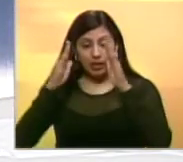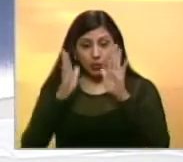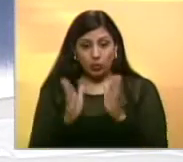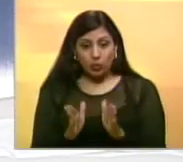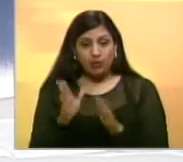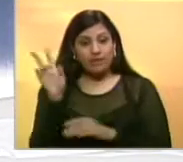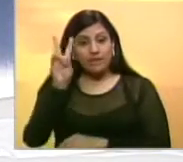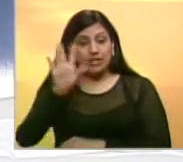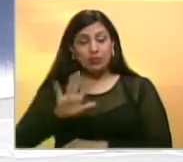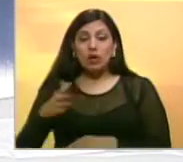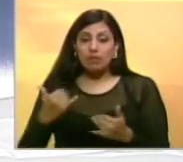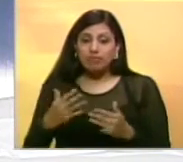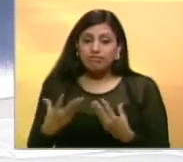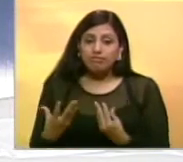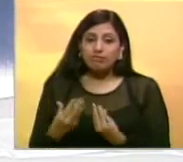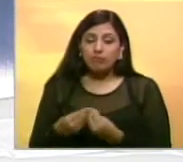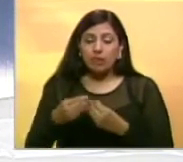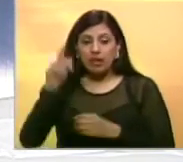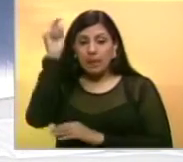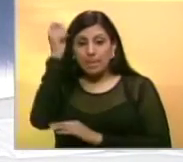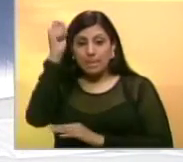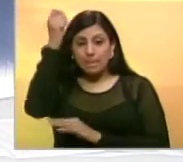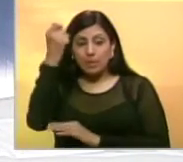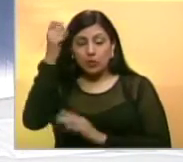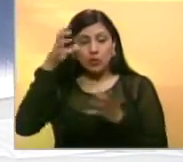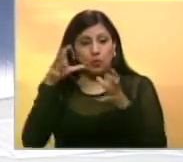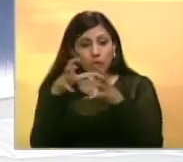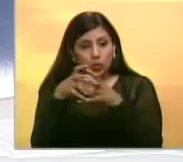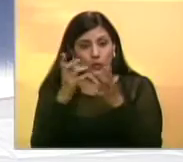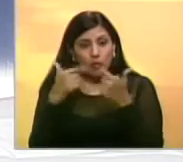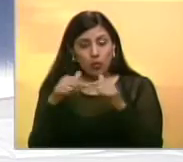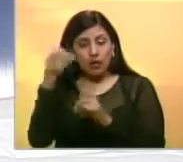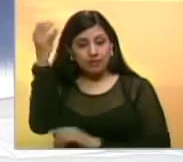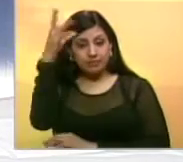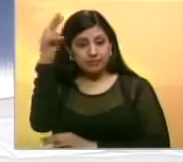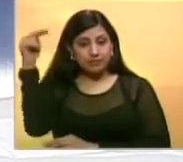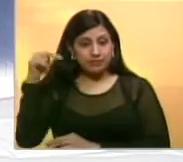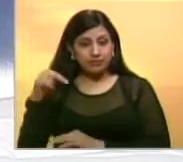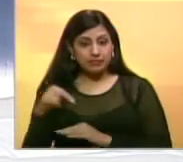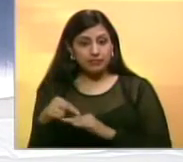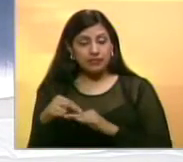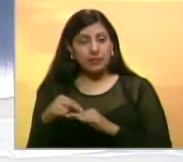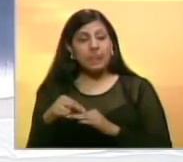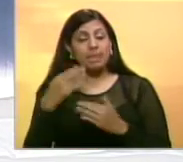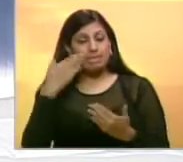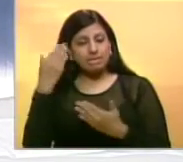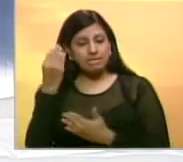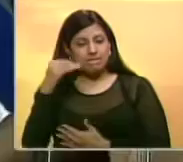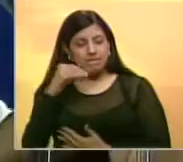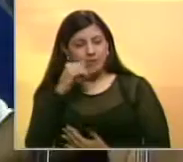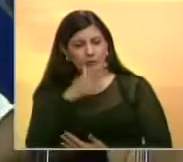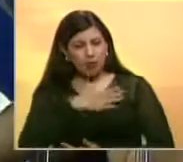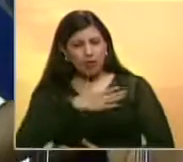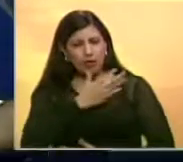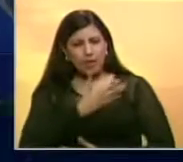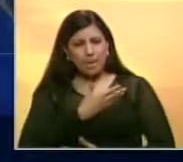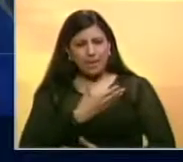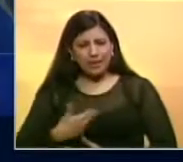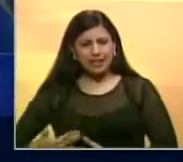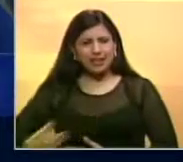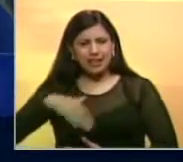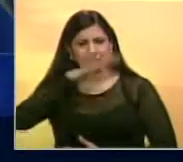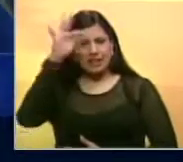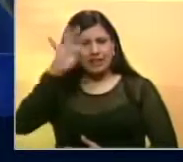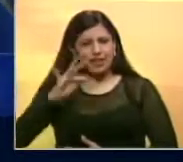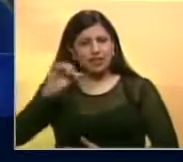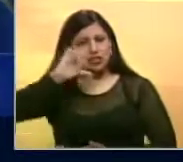Venezuela anunció que acompañarán a los diputados electos al acto de instalación de la Asamblea Nacional. Hasler Iglesias, presidente de la Federación de Centros